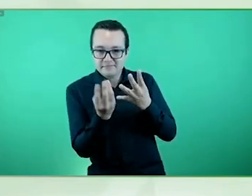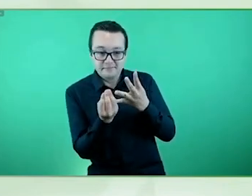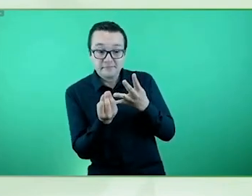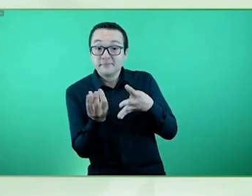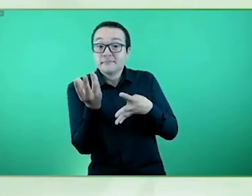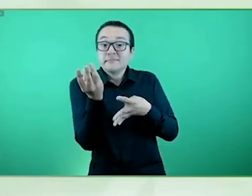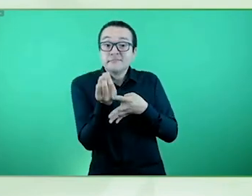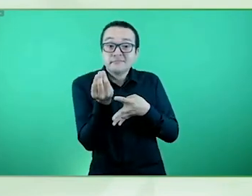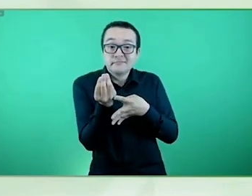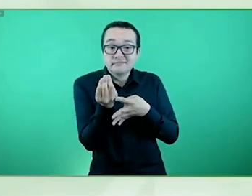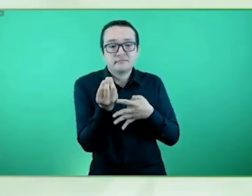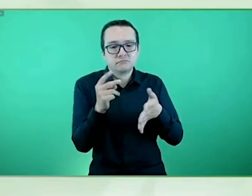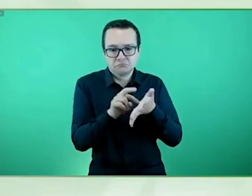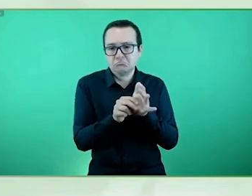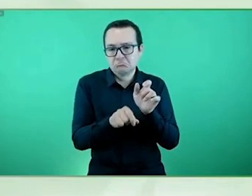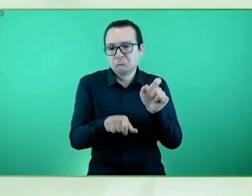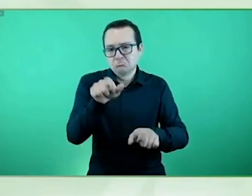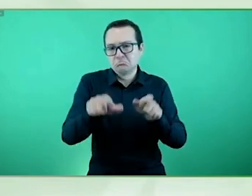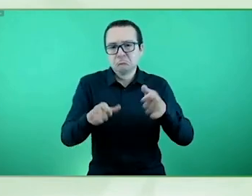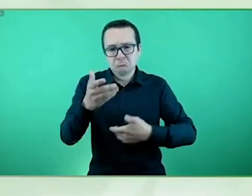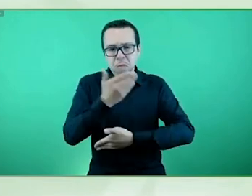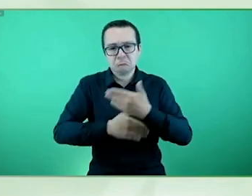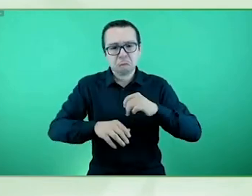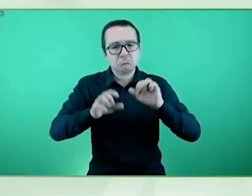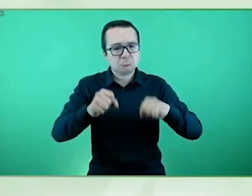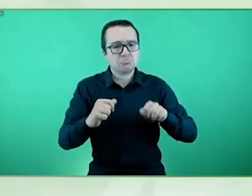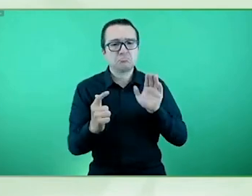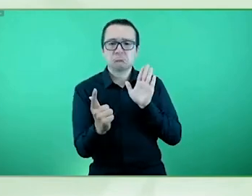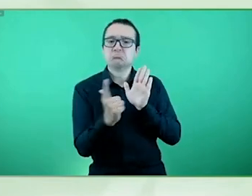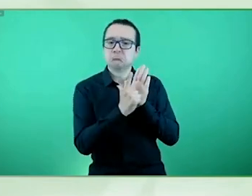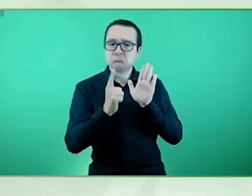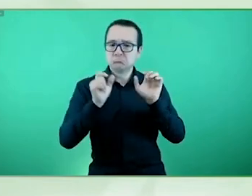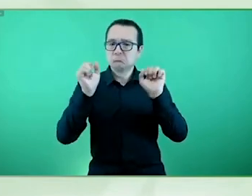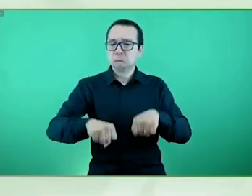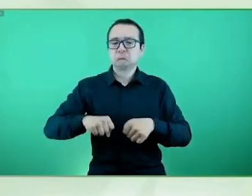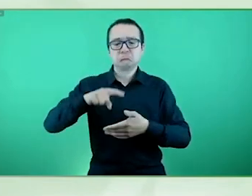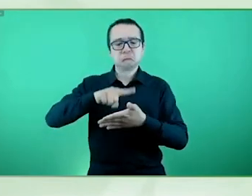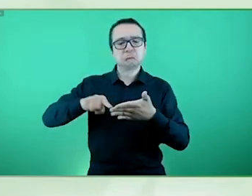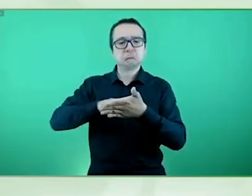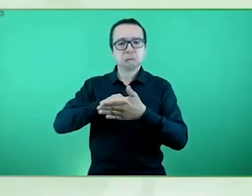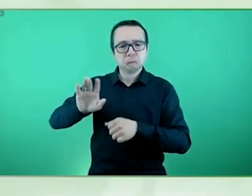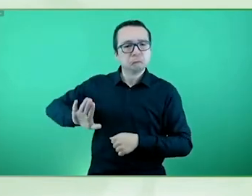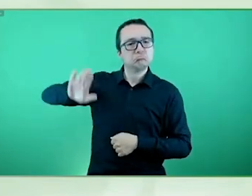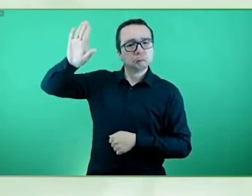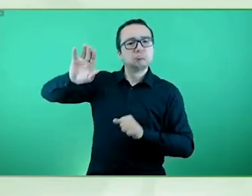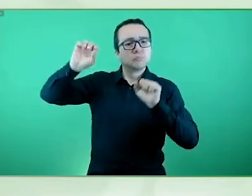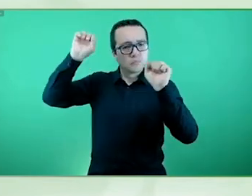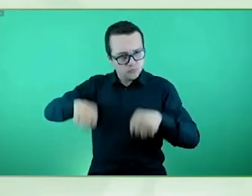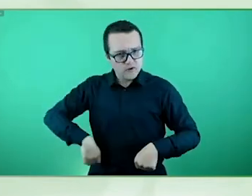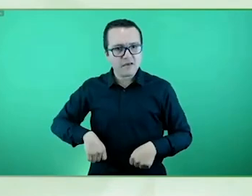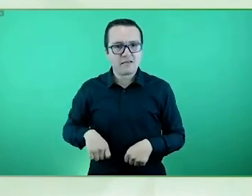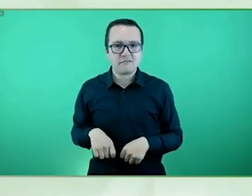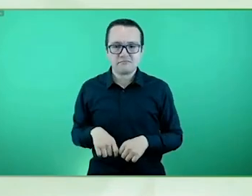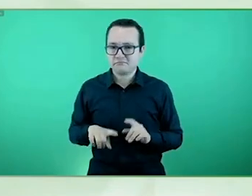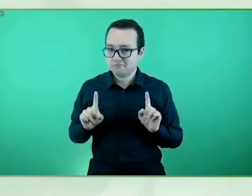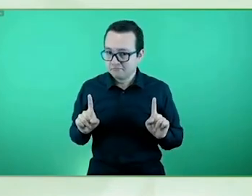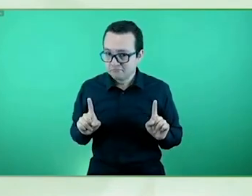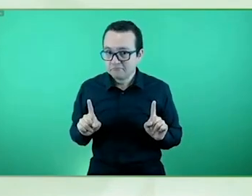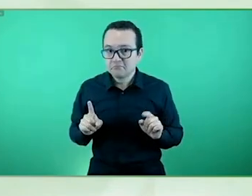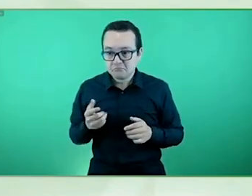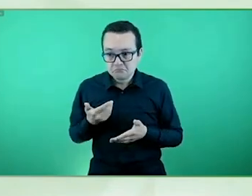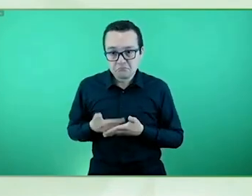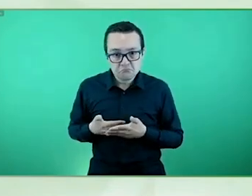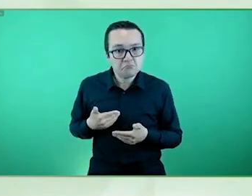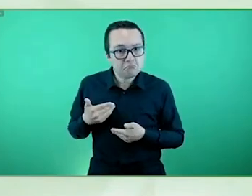permite por ley votar y presentarse a las elecciones y además cuentan con un desarrollo de facto para que lo hagan